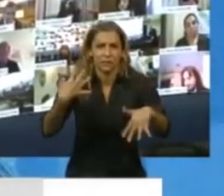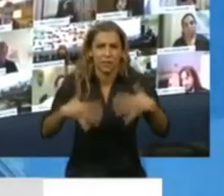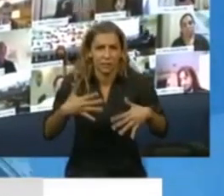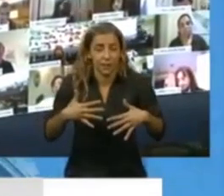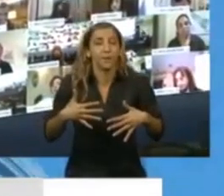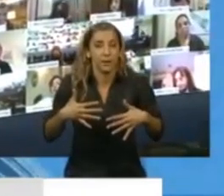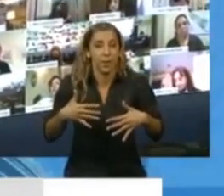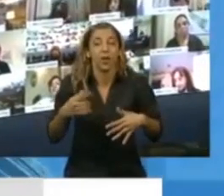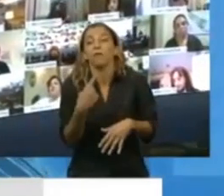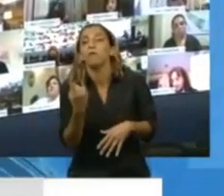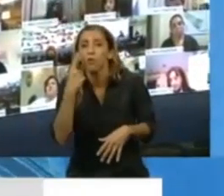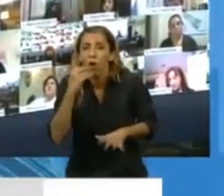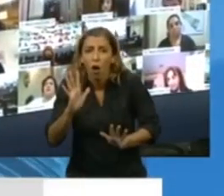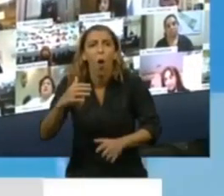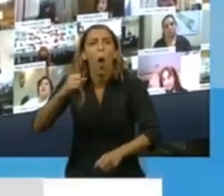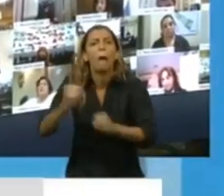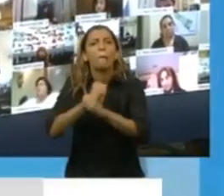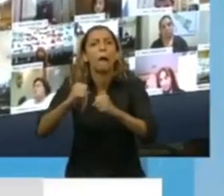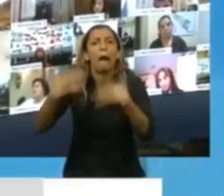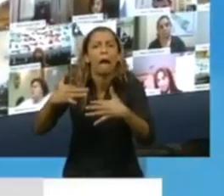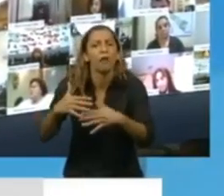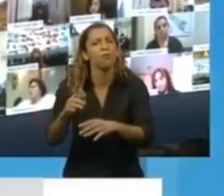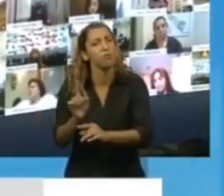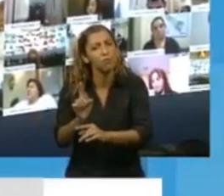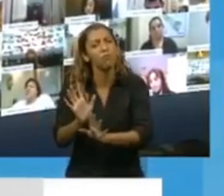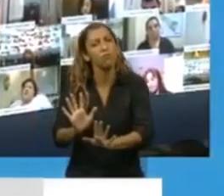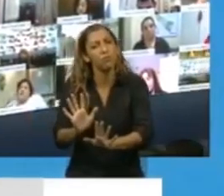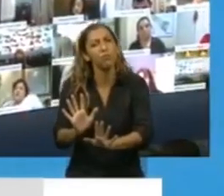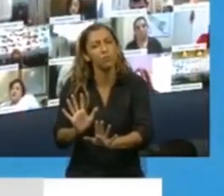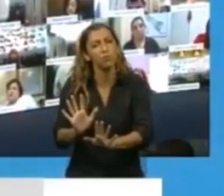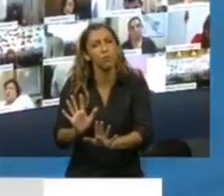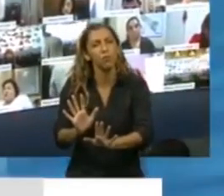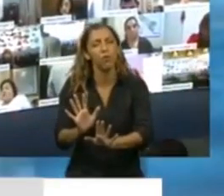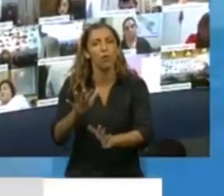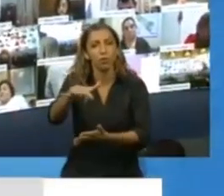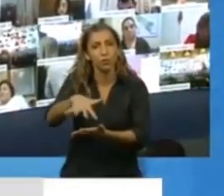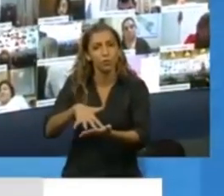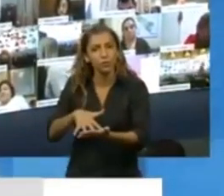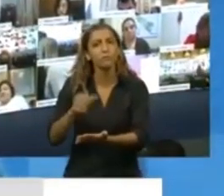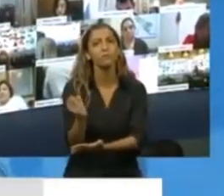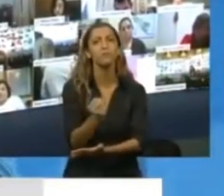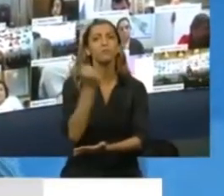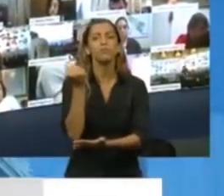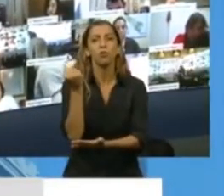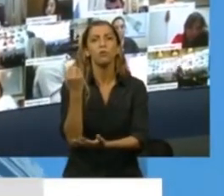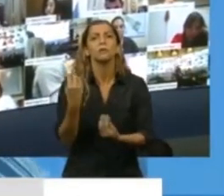aprobarlo, le diría que el carácter relevante de su aprobación